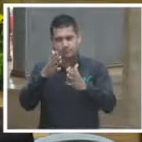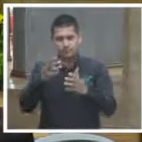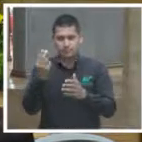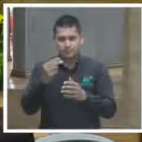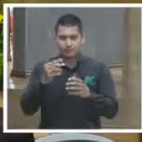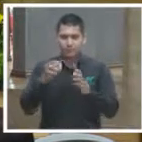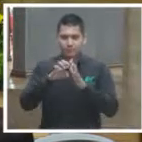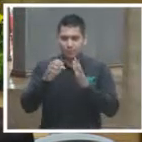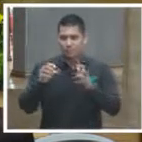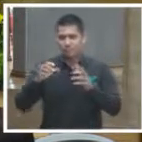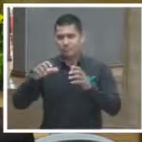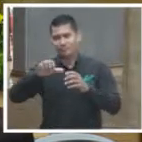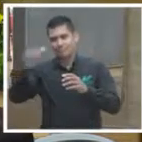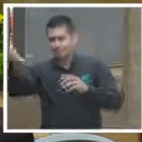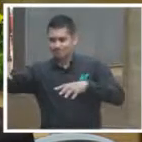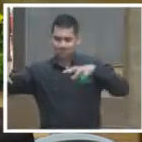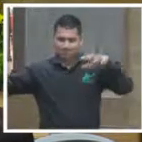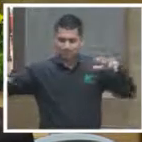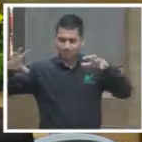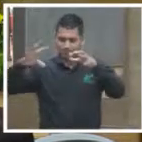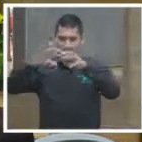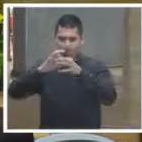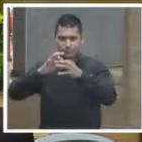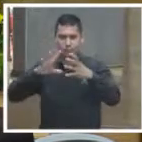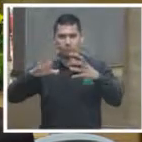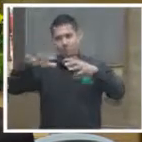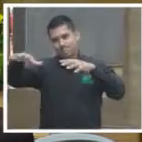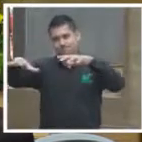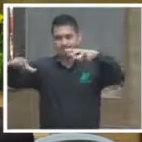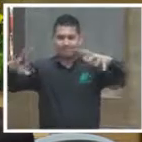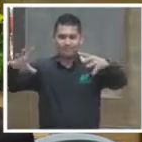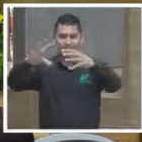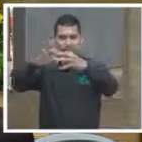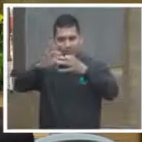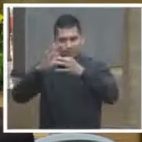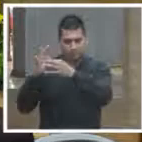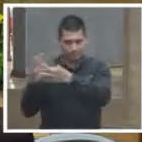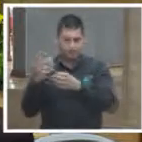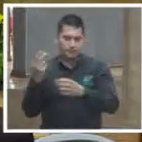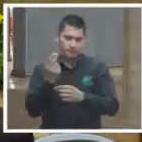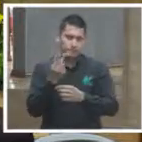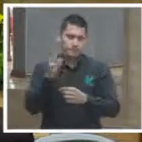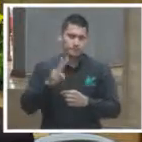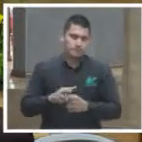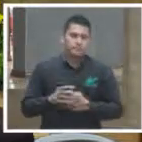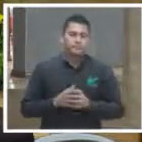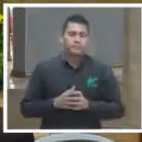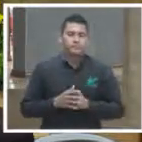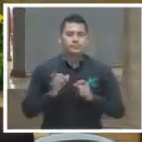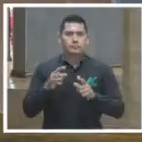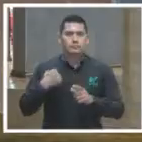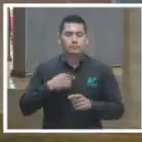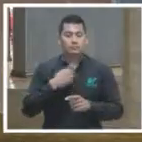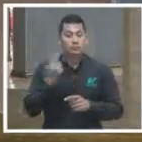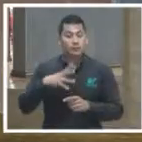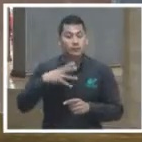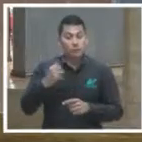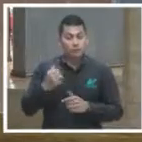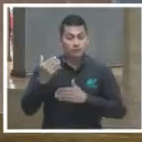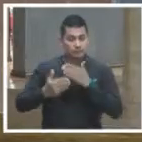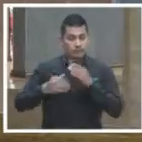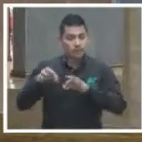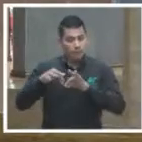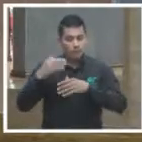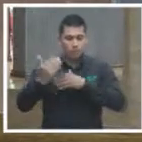de los ejemplos que di y si es digamos algo en lo que tendríamos que estar trabajando probablemente